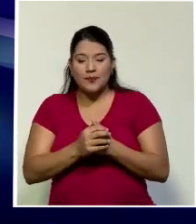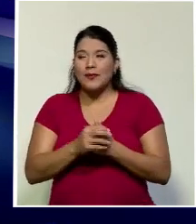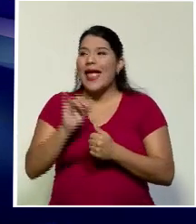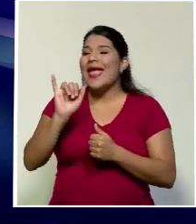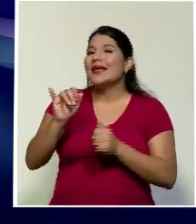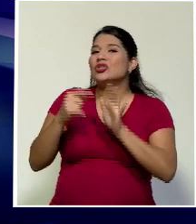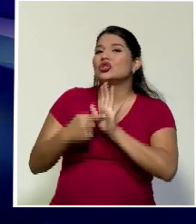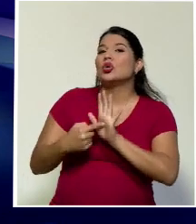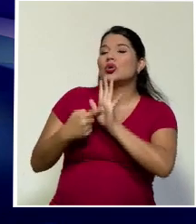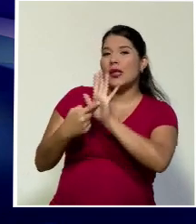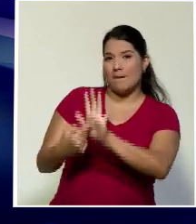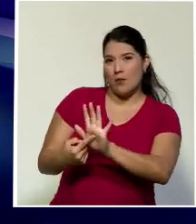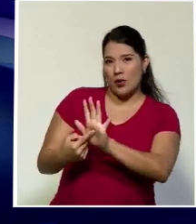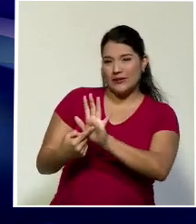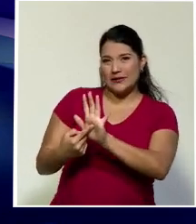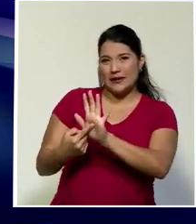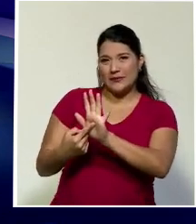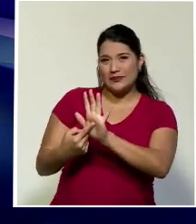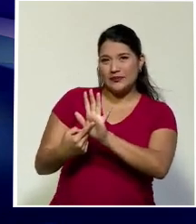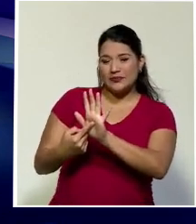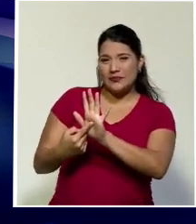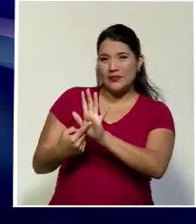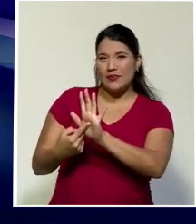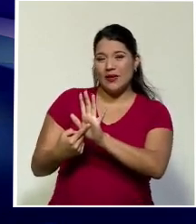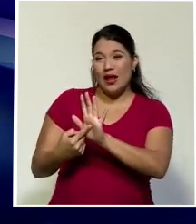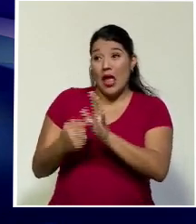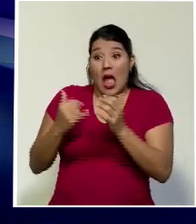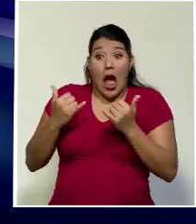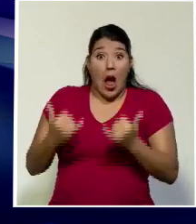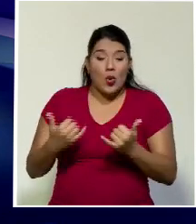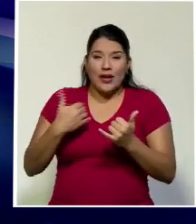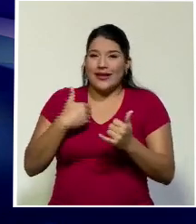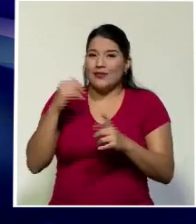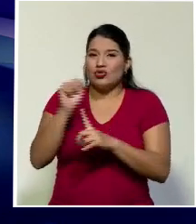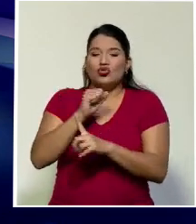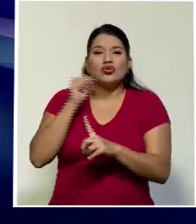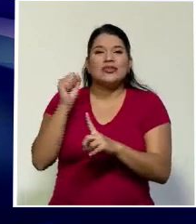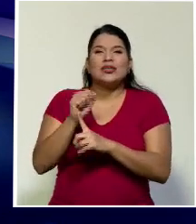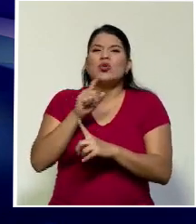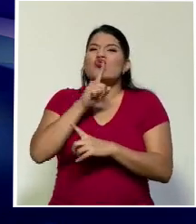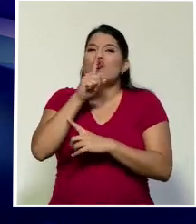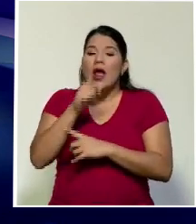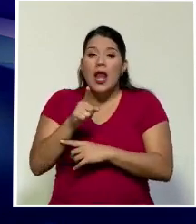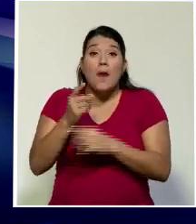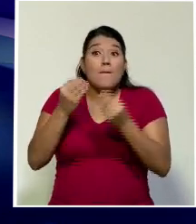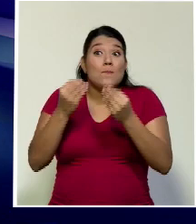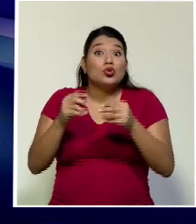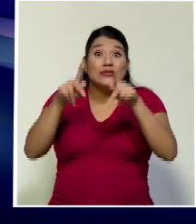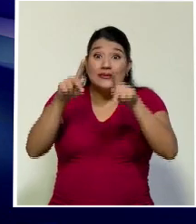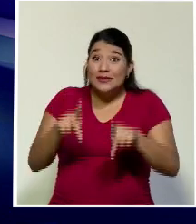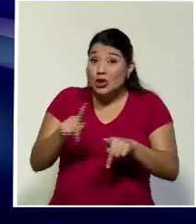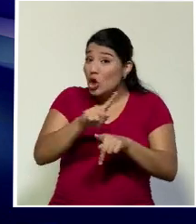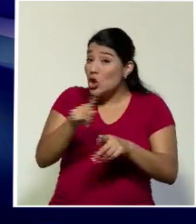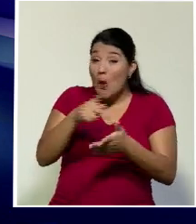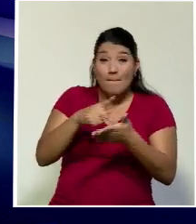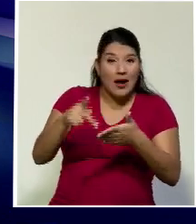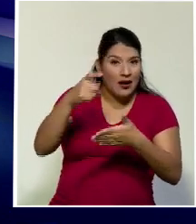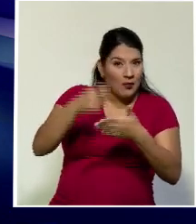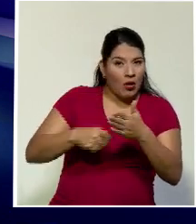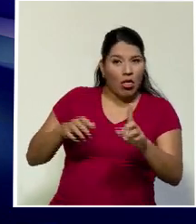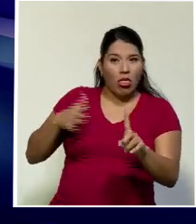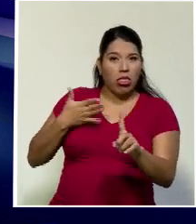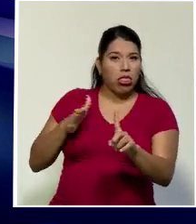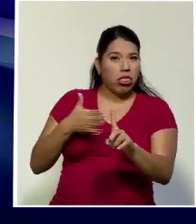existe una realidad y es que hay una alta tasa de evasión y de ilusión. Lastimosamente, los